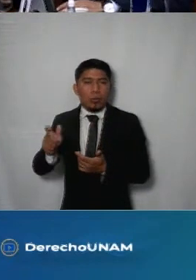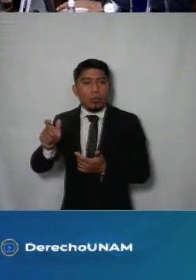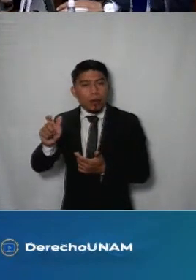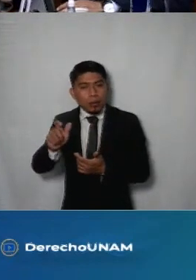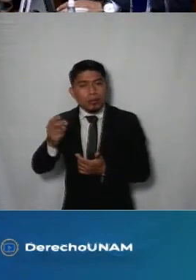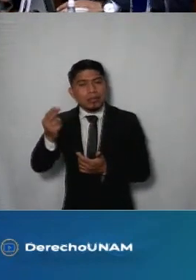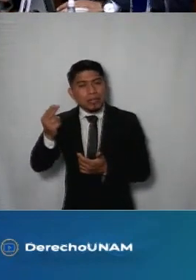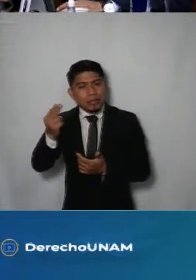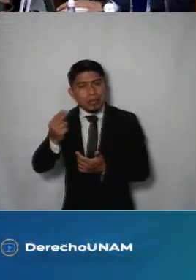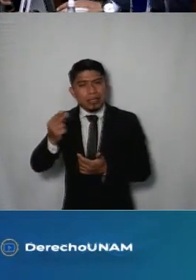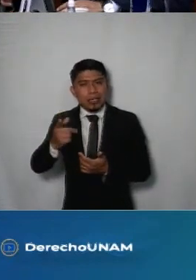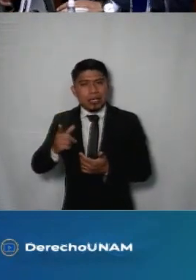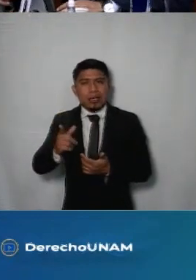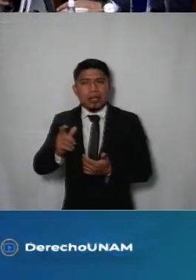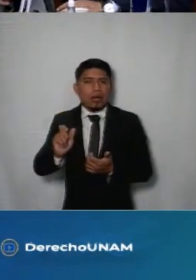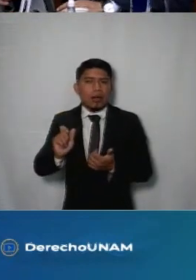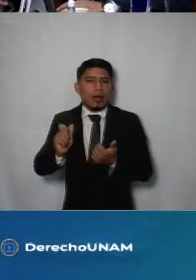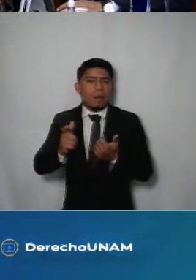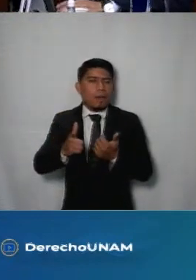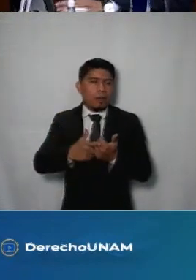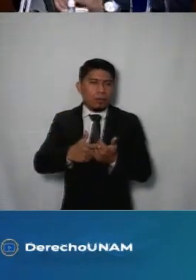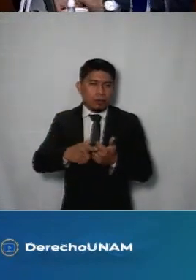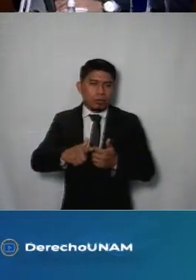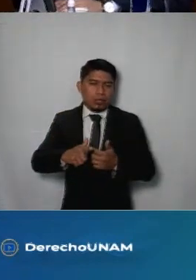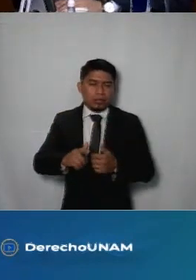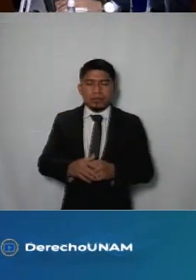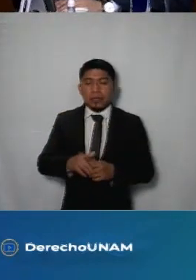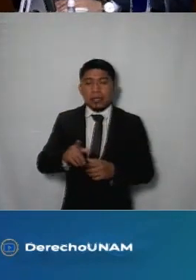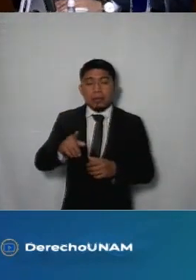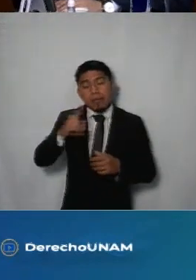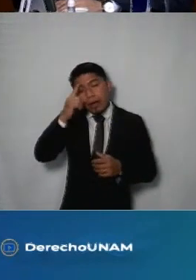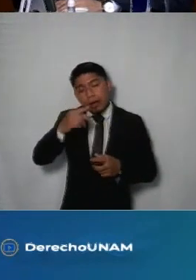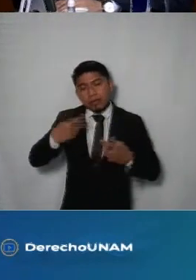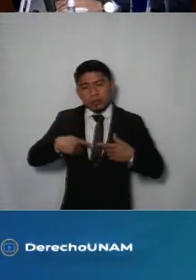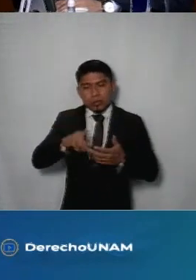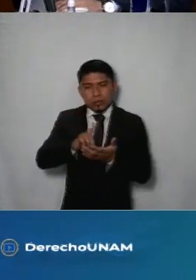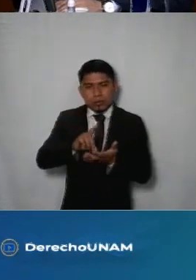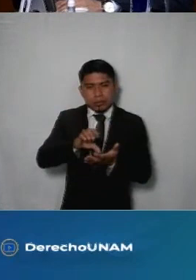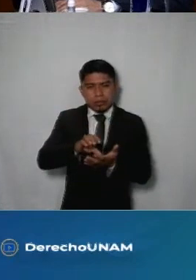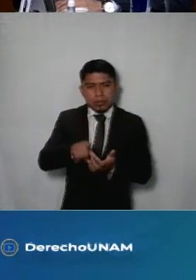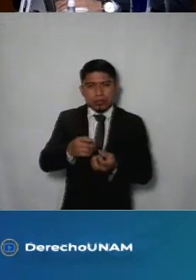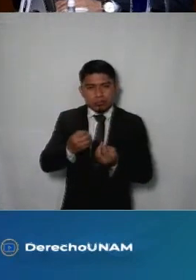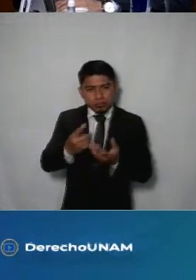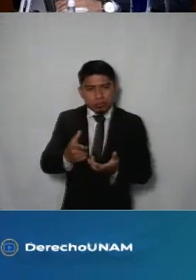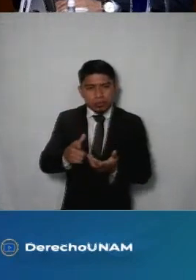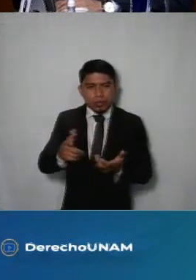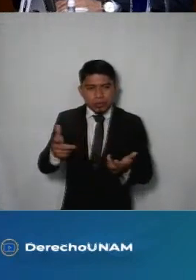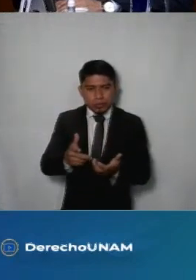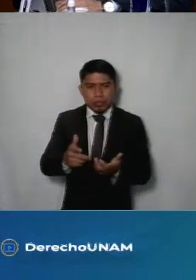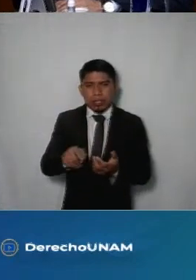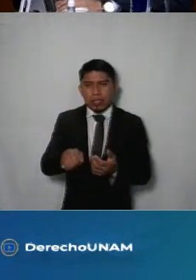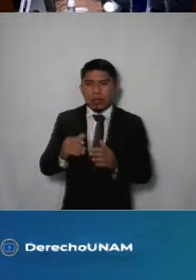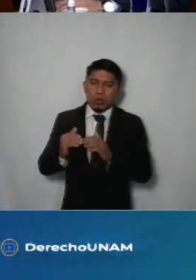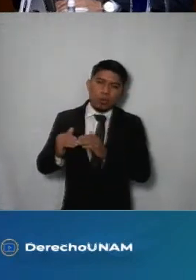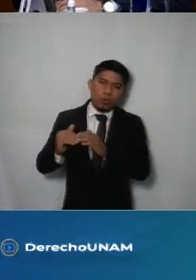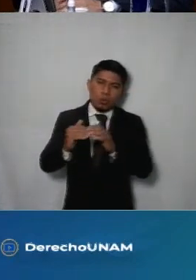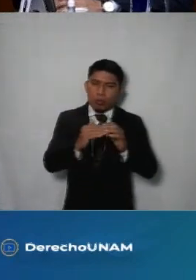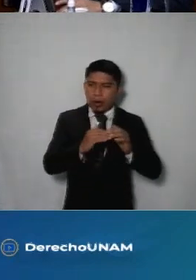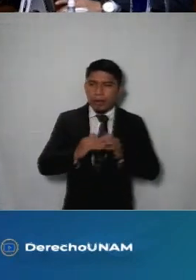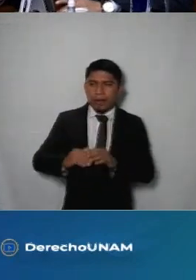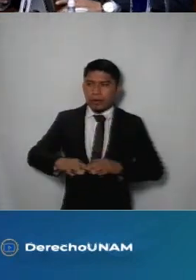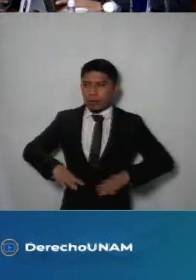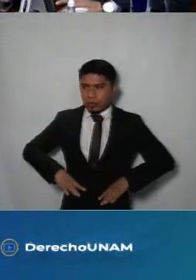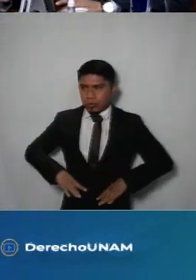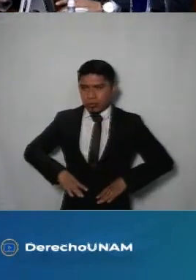cuando se requiera en un caso particular para garantizar a las personas con discapacidad el goce o ejercicio en igualdad de